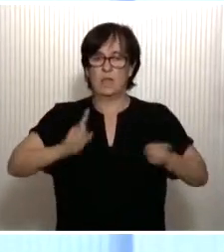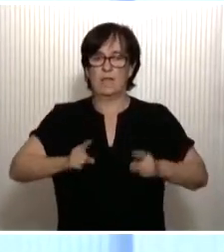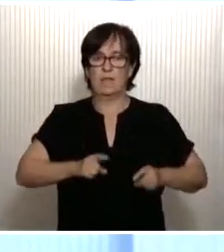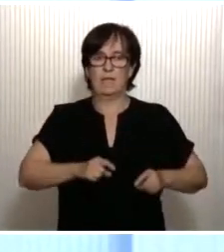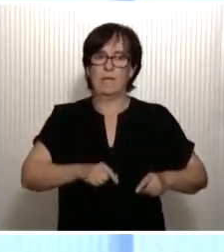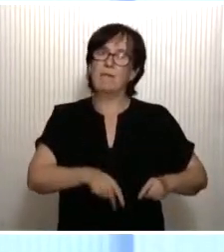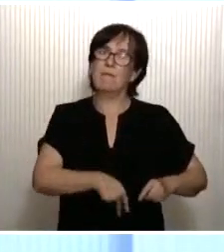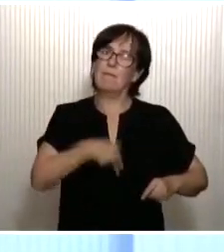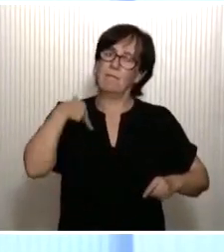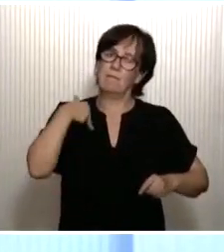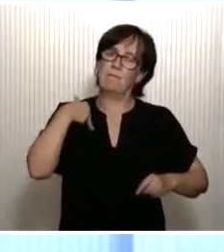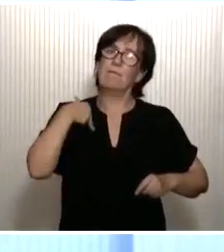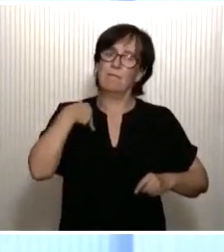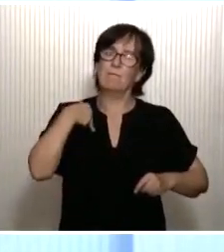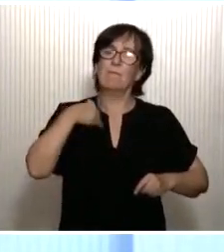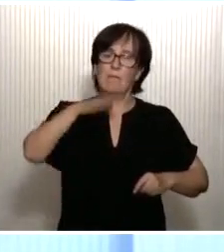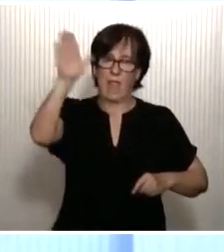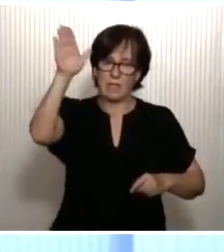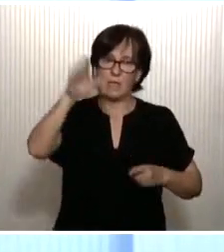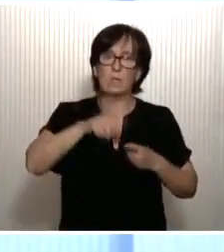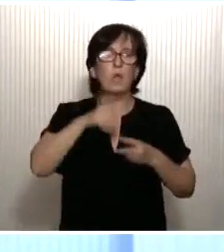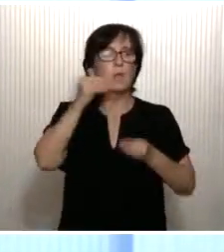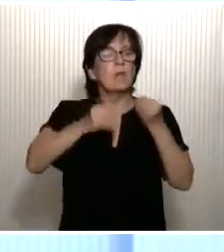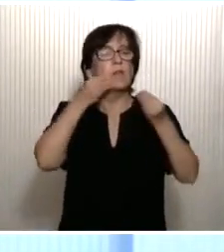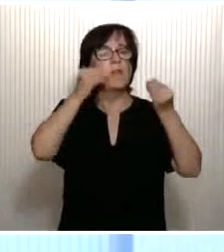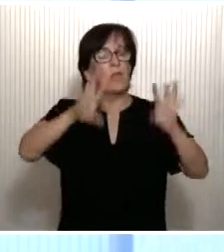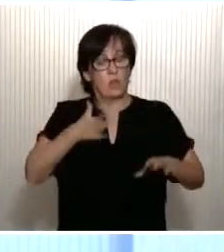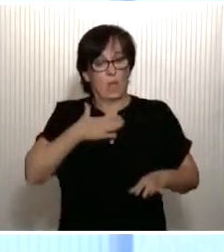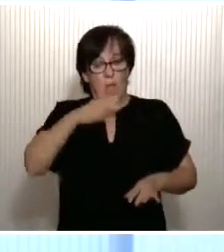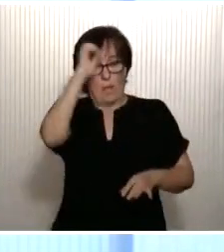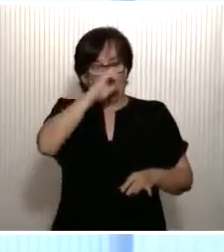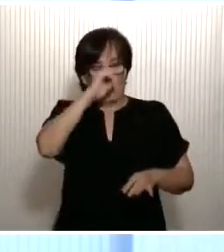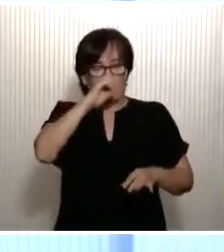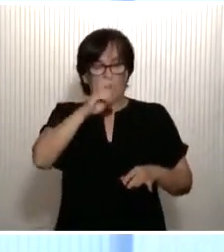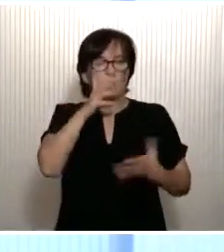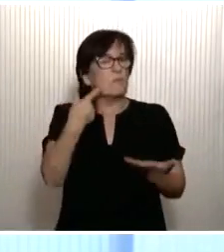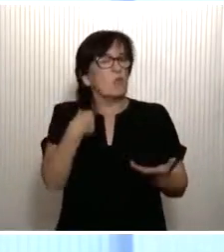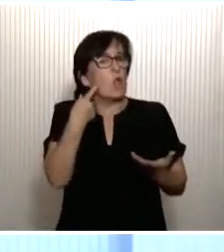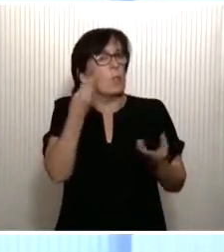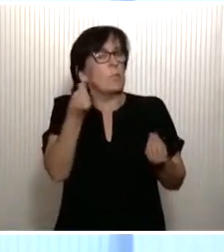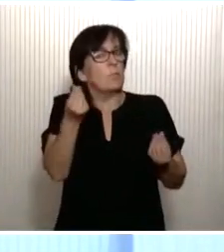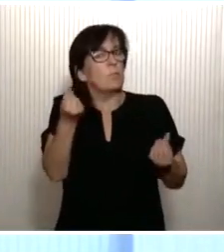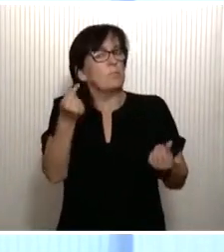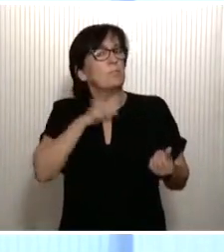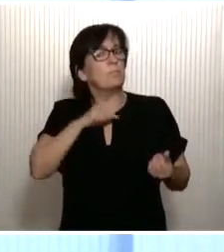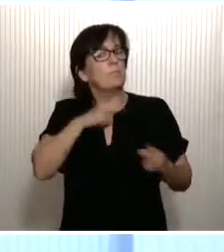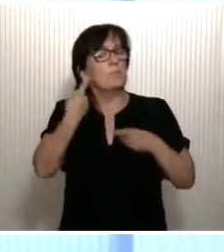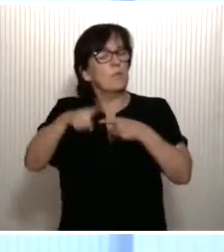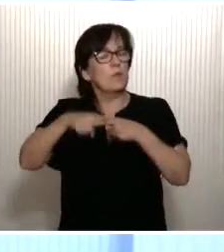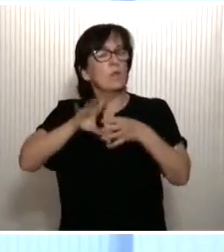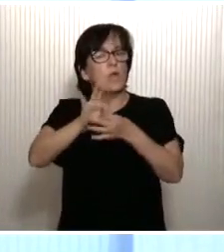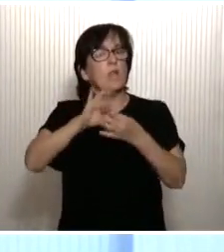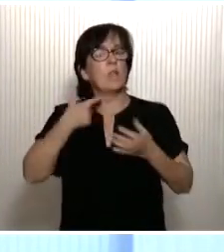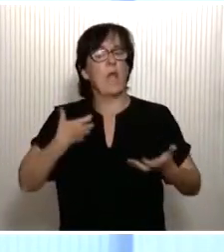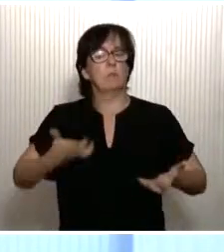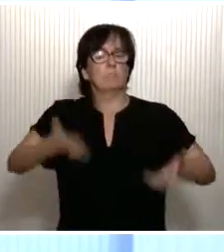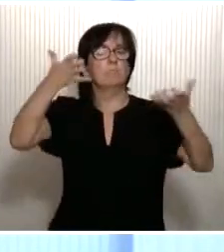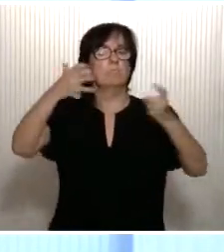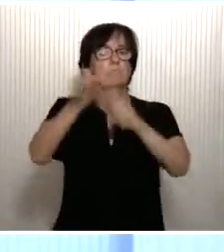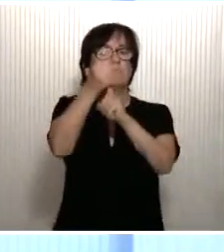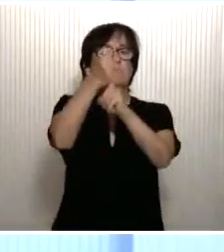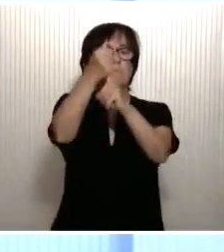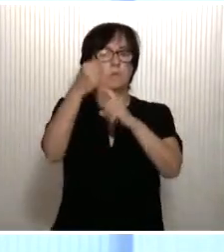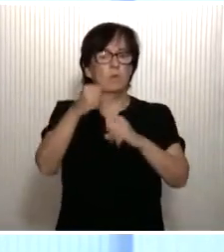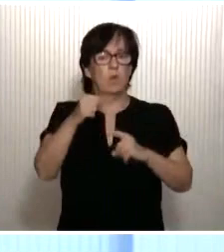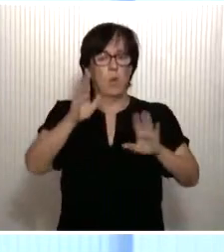Esa historia nos lleva, a veces, a mi juicio, a no apreciar en su justa magnitud lo que hemos logrado durante estos últimos